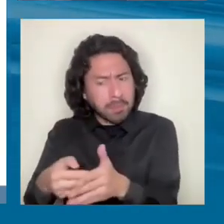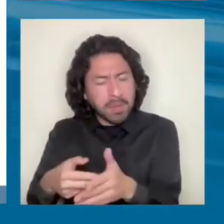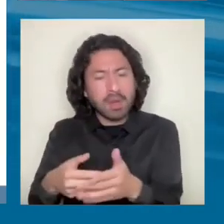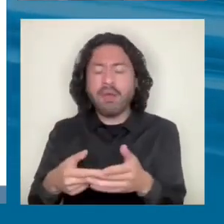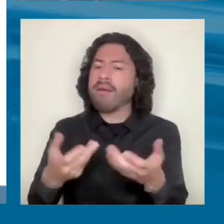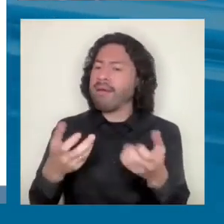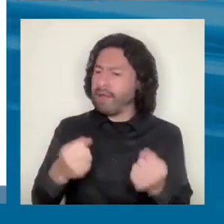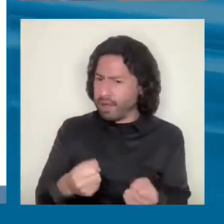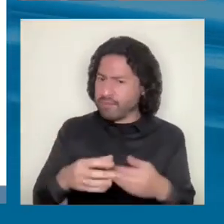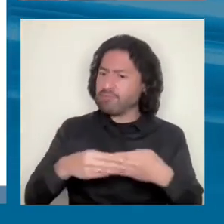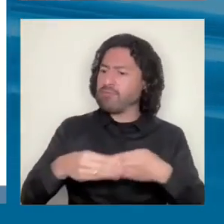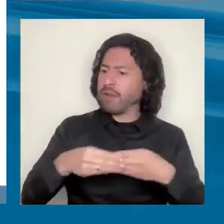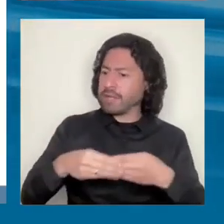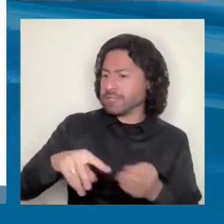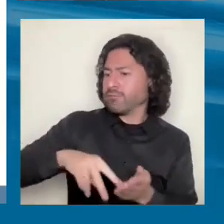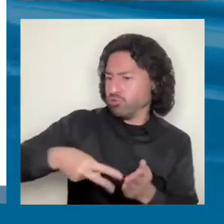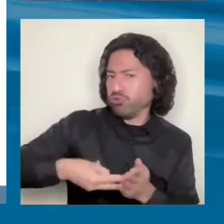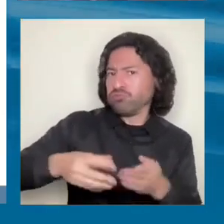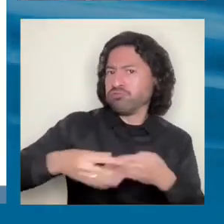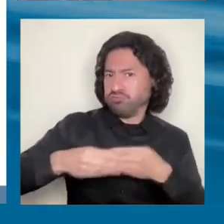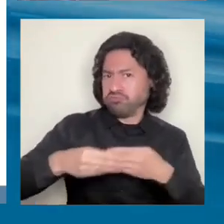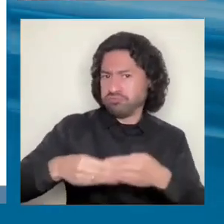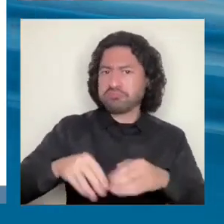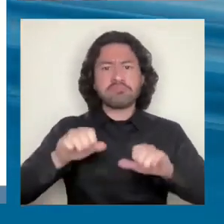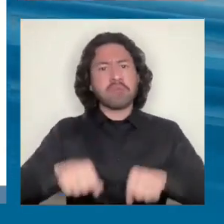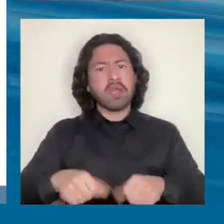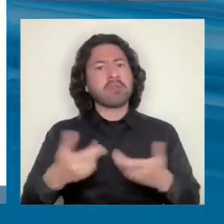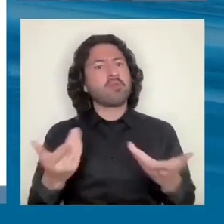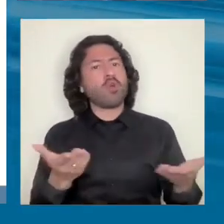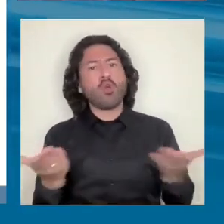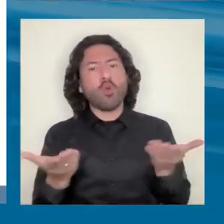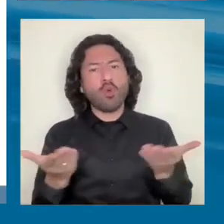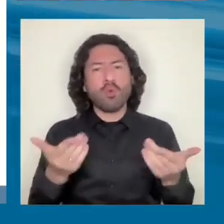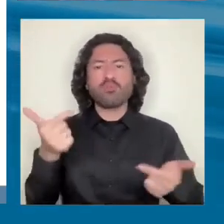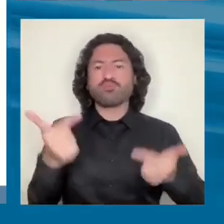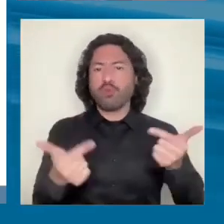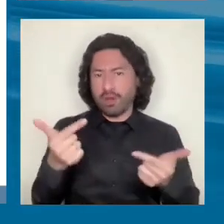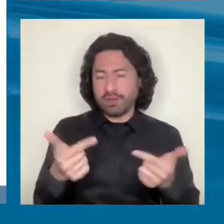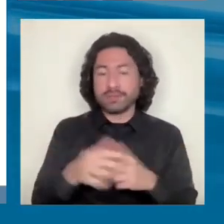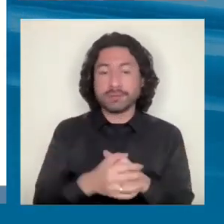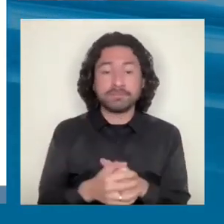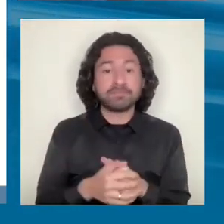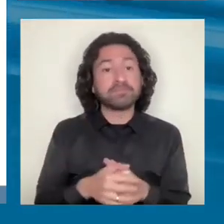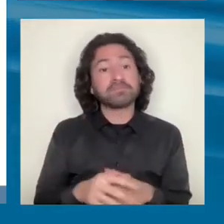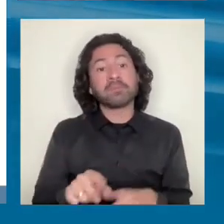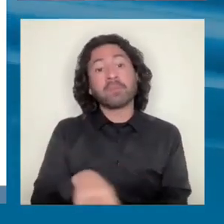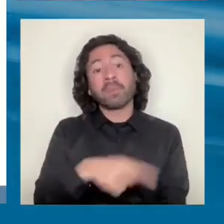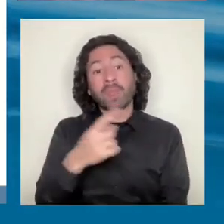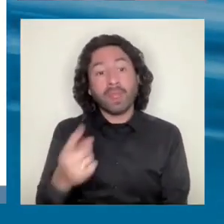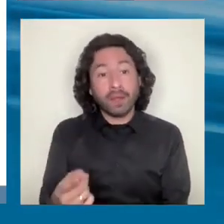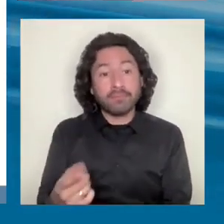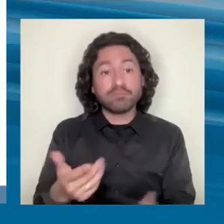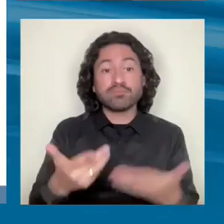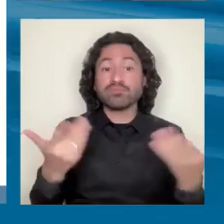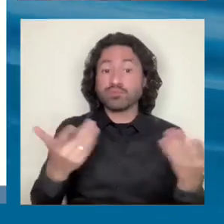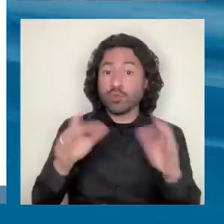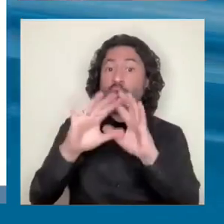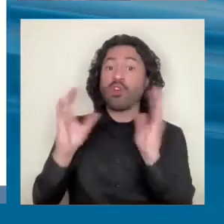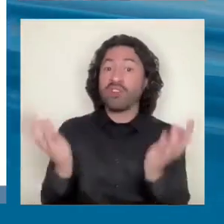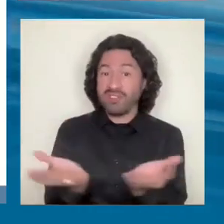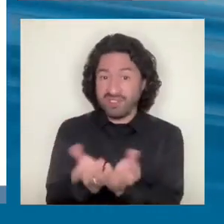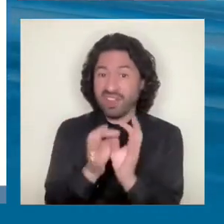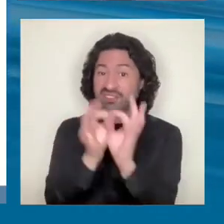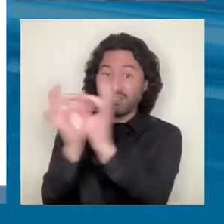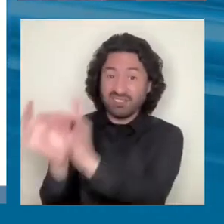de ir definiendo las políticas, etc. Y el tema de la internacionalización, que es muy importante que haya un